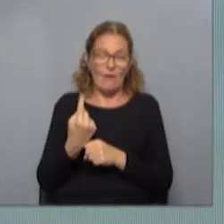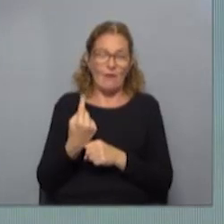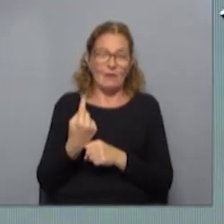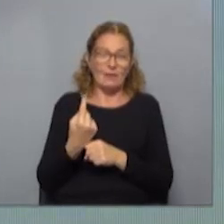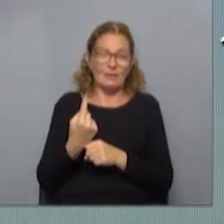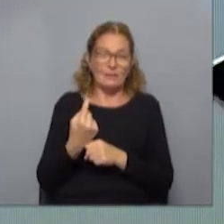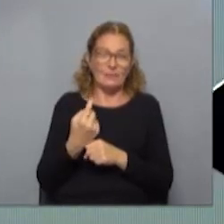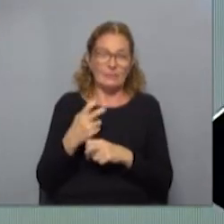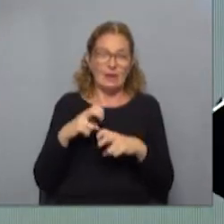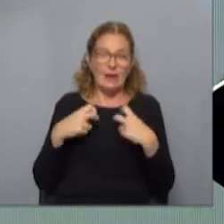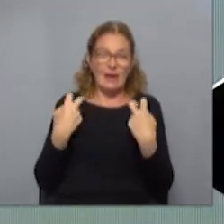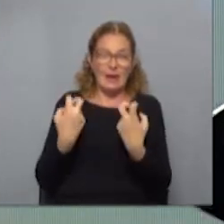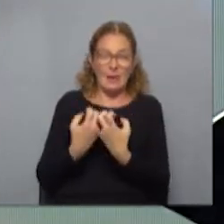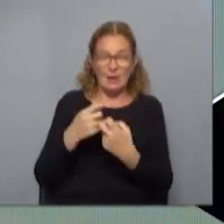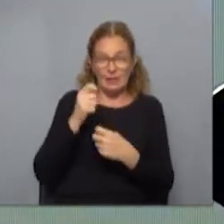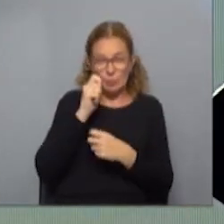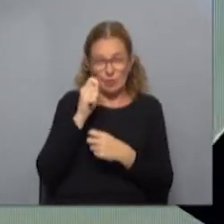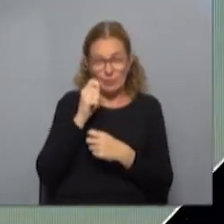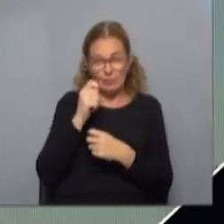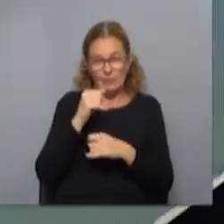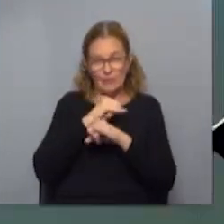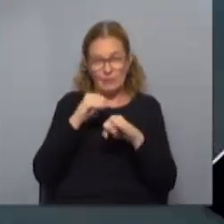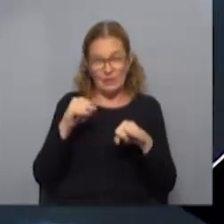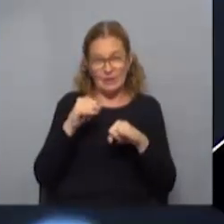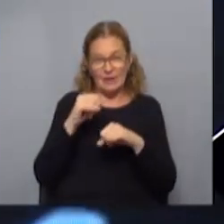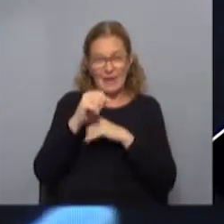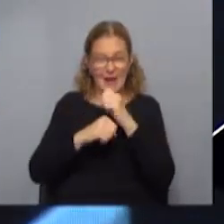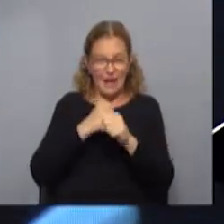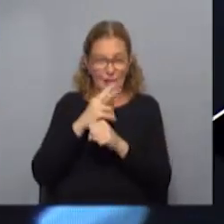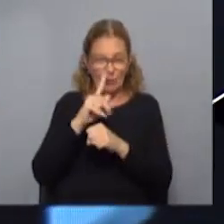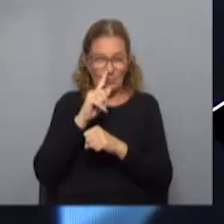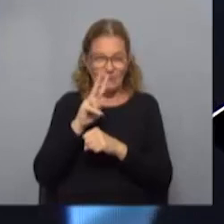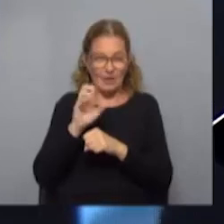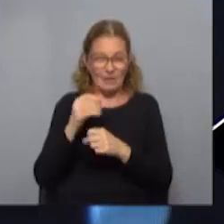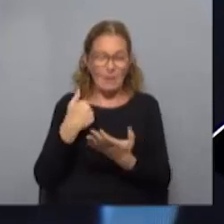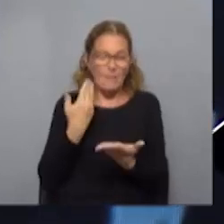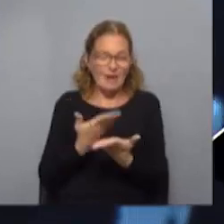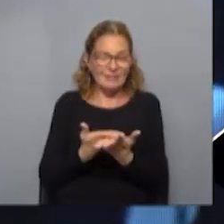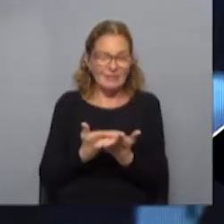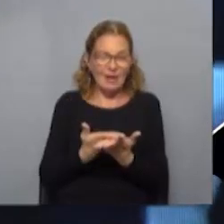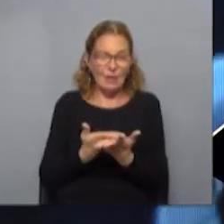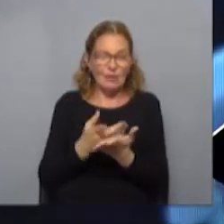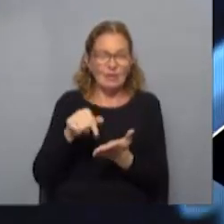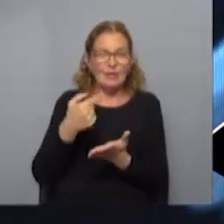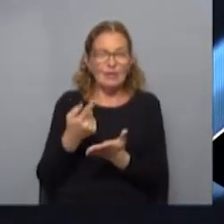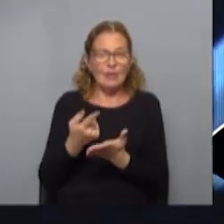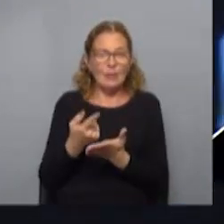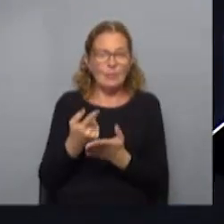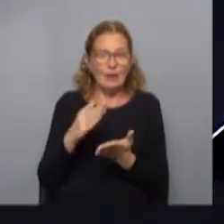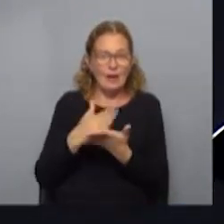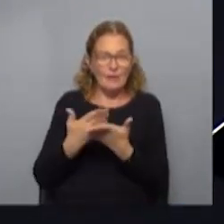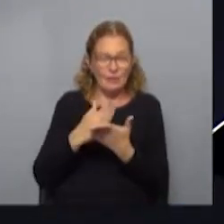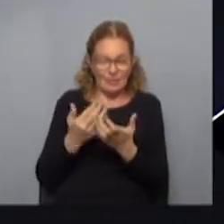la Cámara Uruguaya de Turismo, diría casi desde fines del 2020, se había planteado que después de que estuvieran las